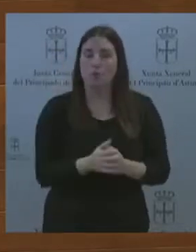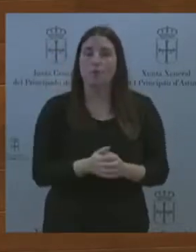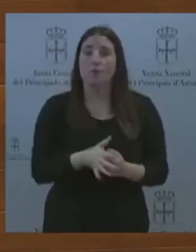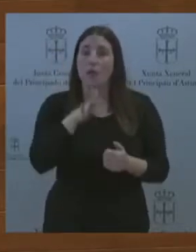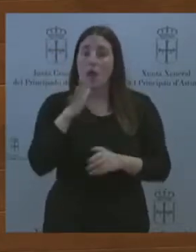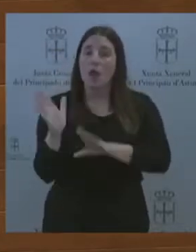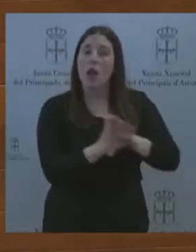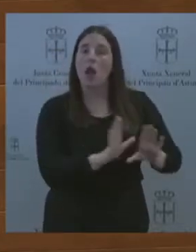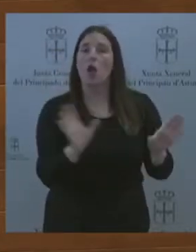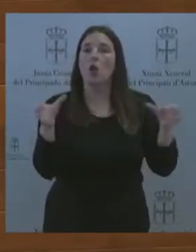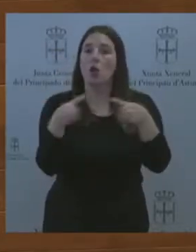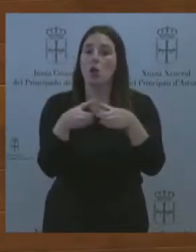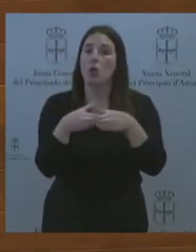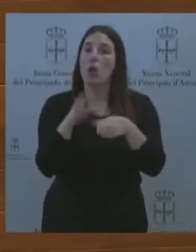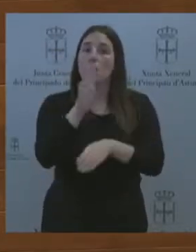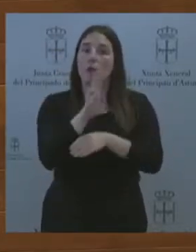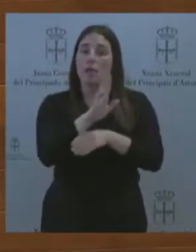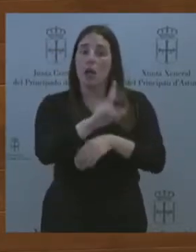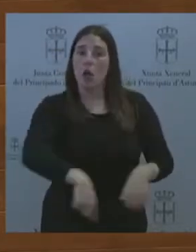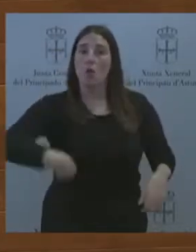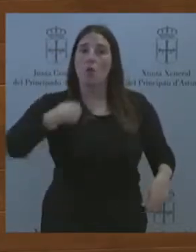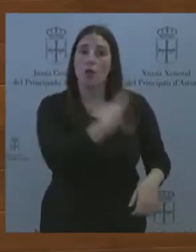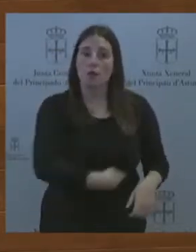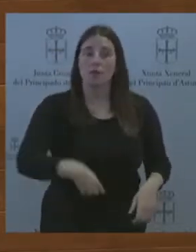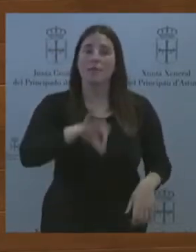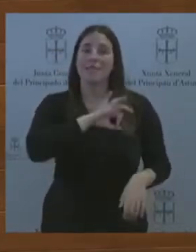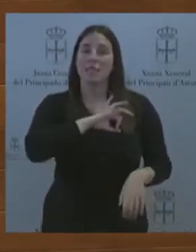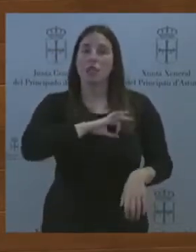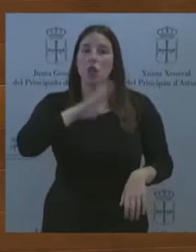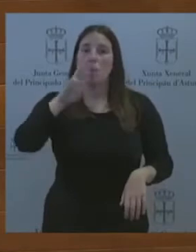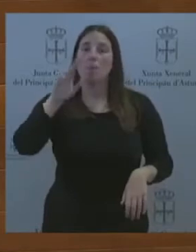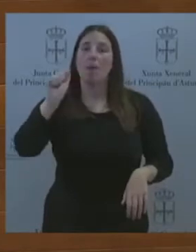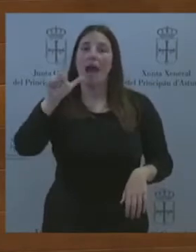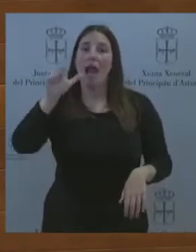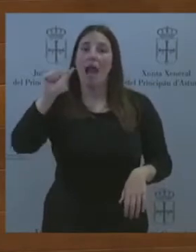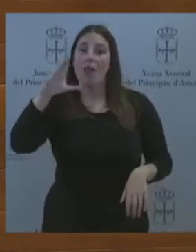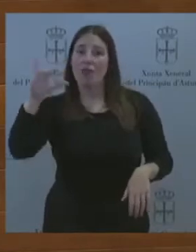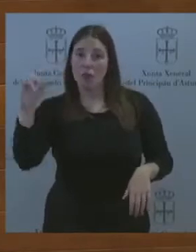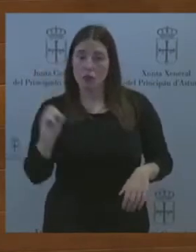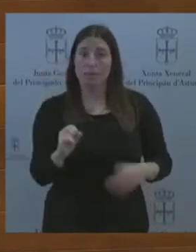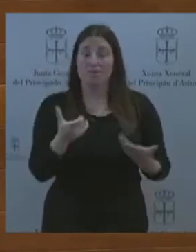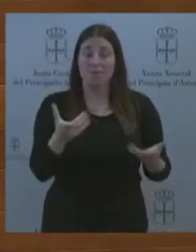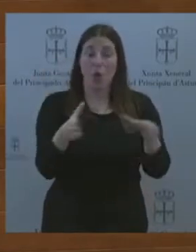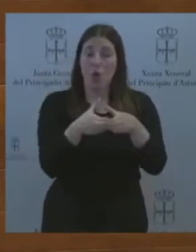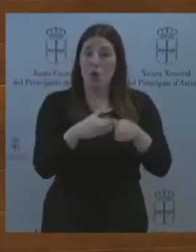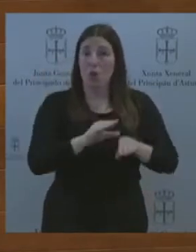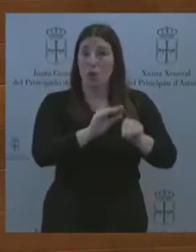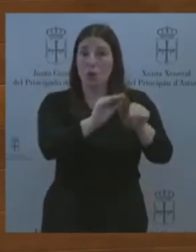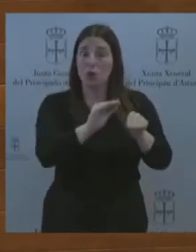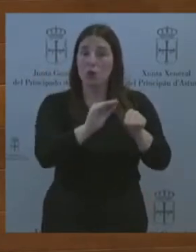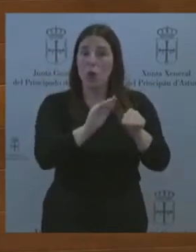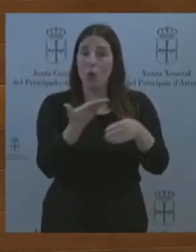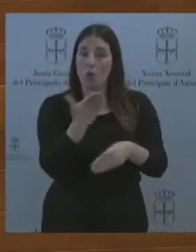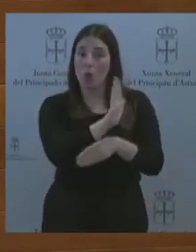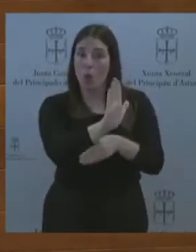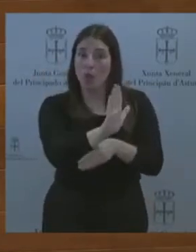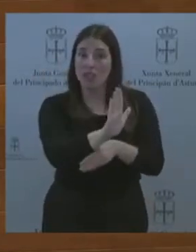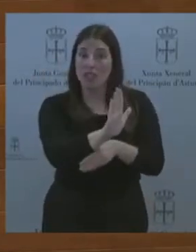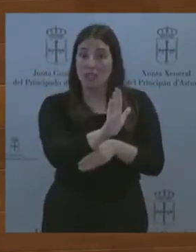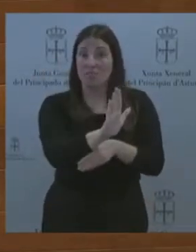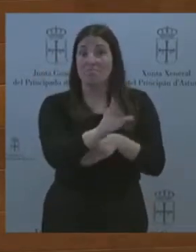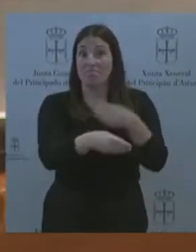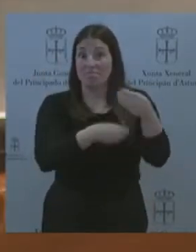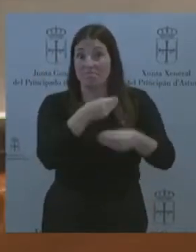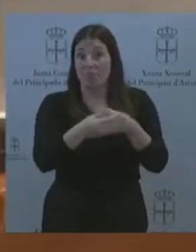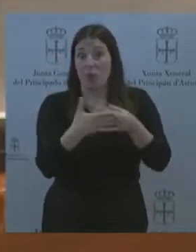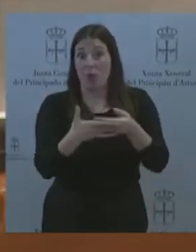señor Palacios. A diferencia de lo que ha hecho su grupo con nuestras propuestas en un nuevo ejercicio de sectarismo político y